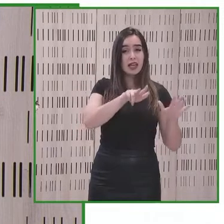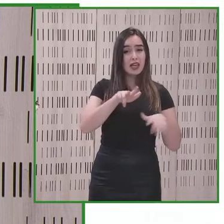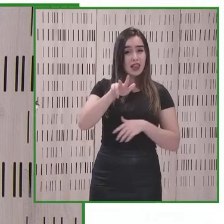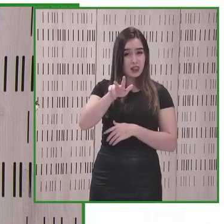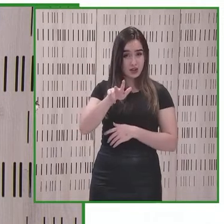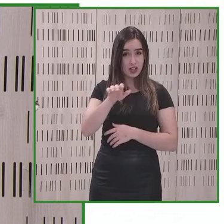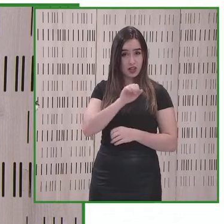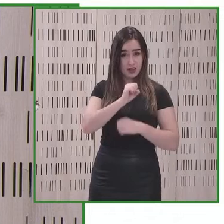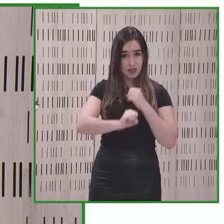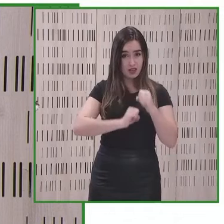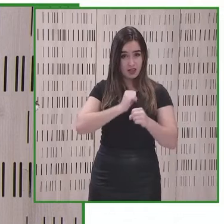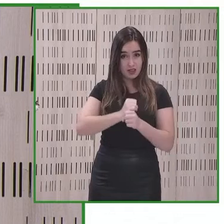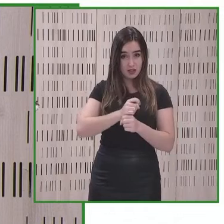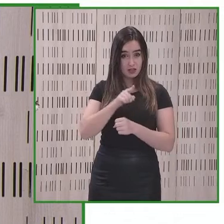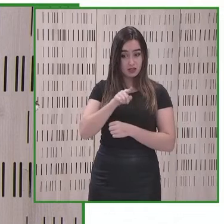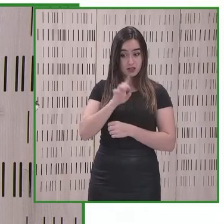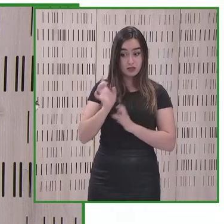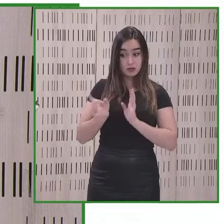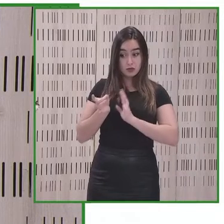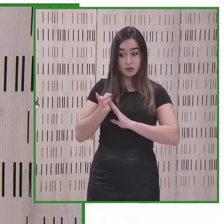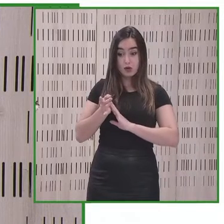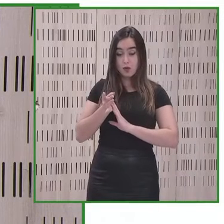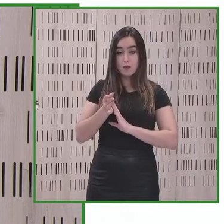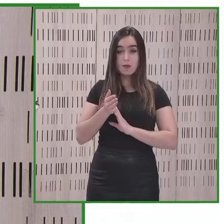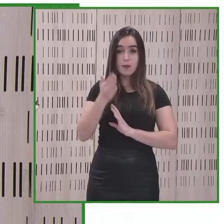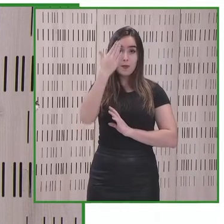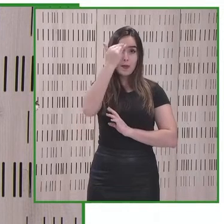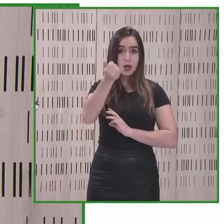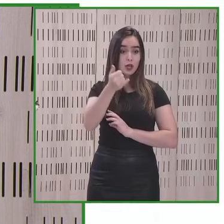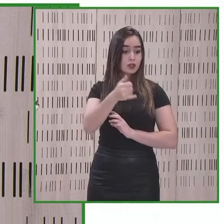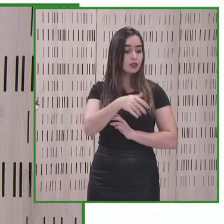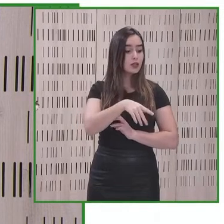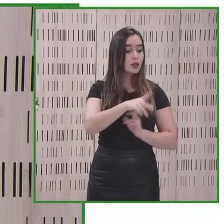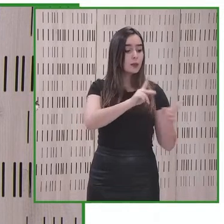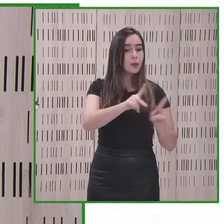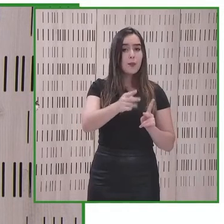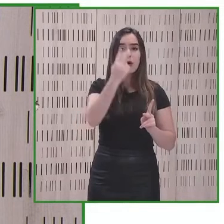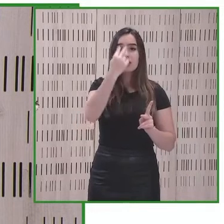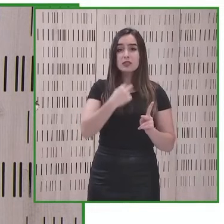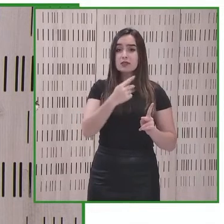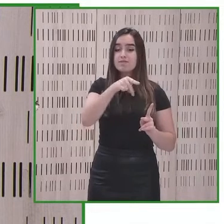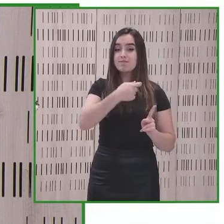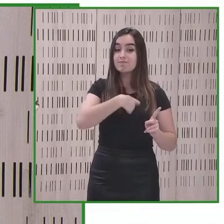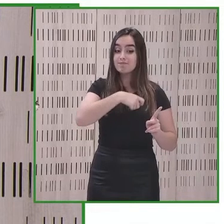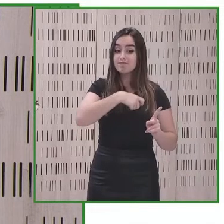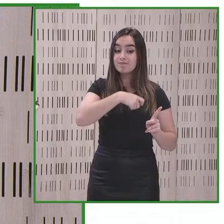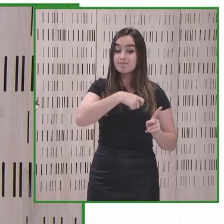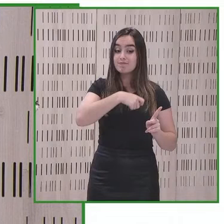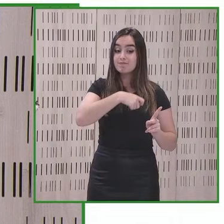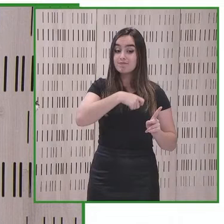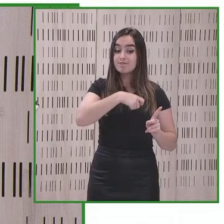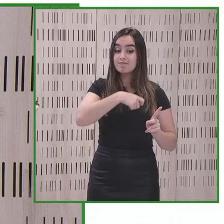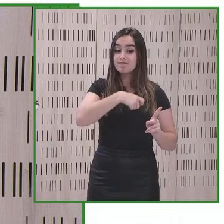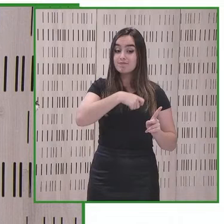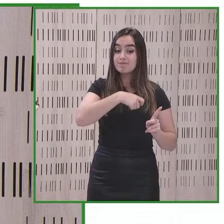por la vocación de auto de autoemprendimiento social de las personas ciegas en españa en un momento muy complicado